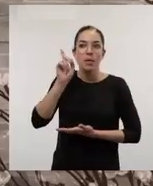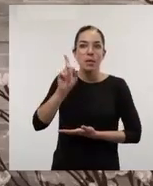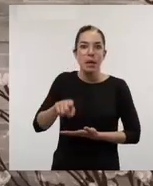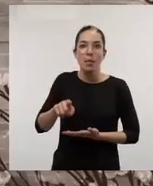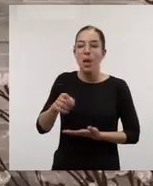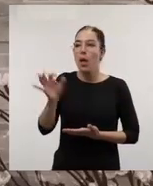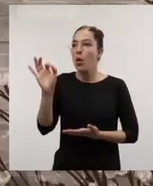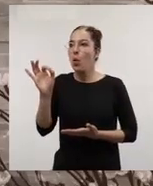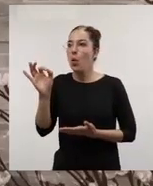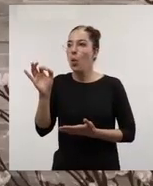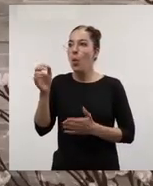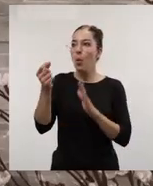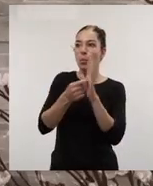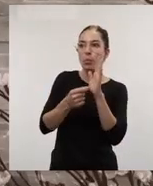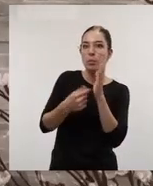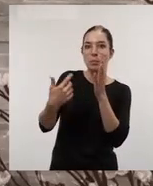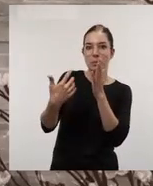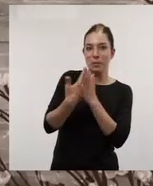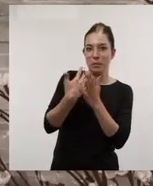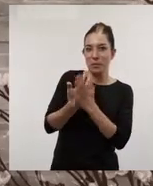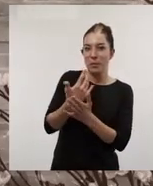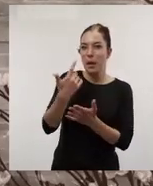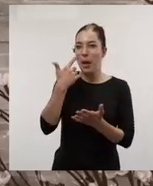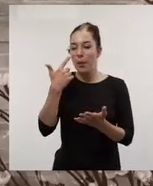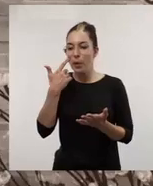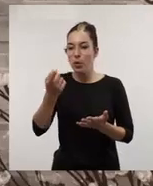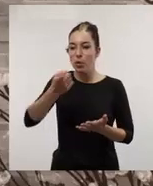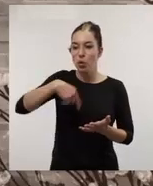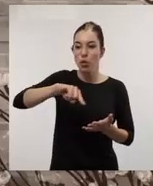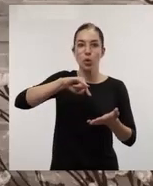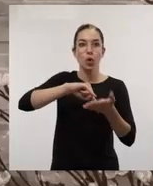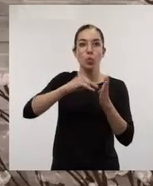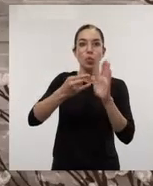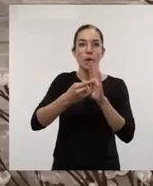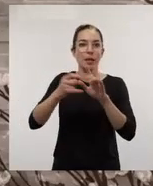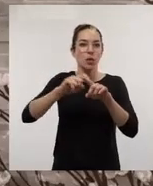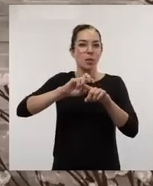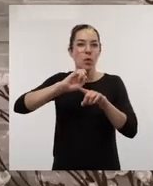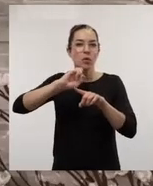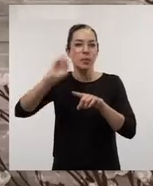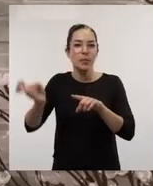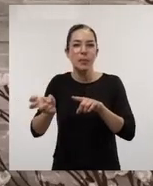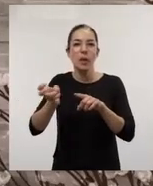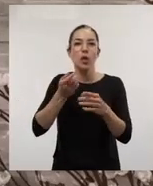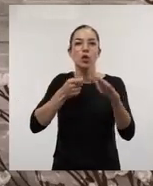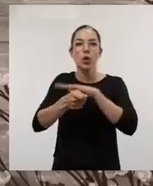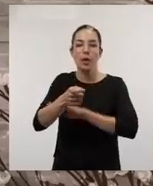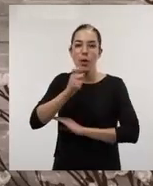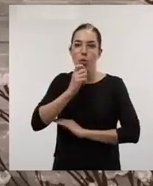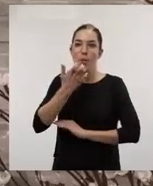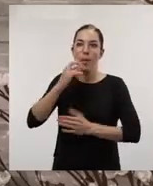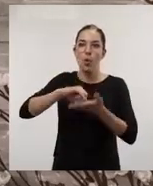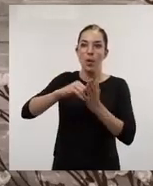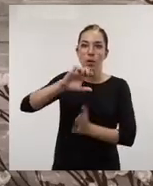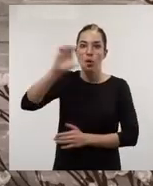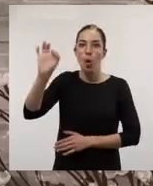nos da pautas de cómo solicitar proyectos de diferente índole, proyectos intereuropeos, proyectos